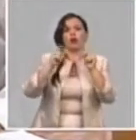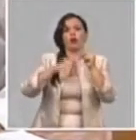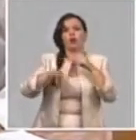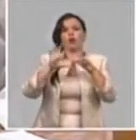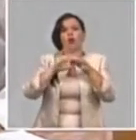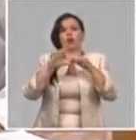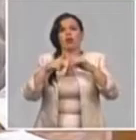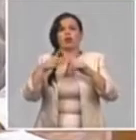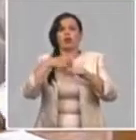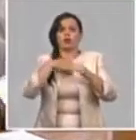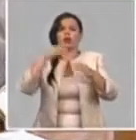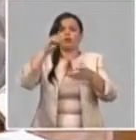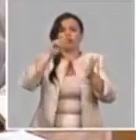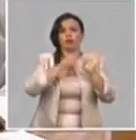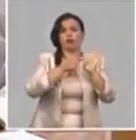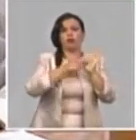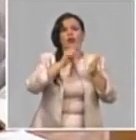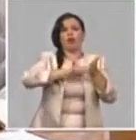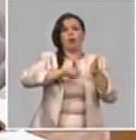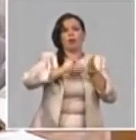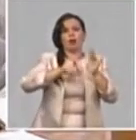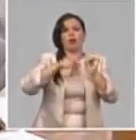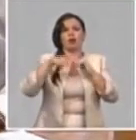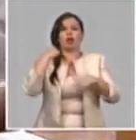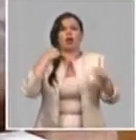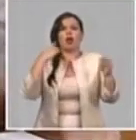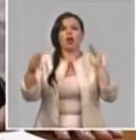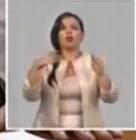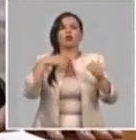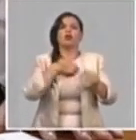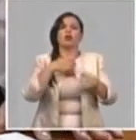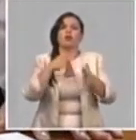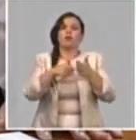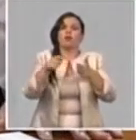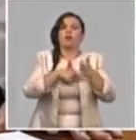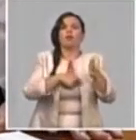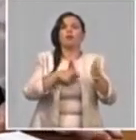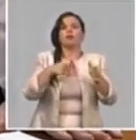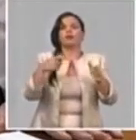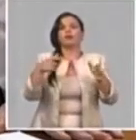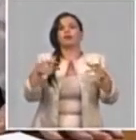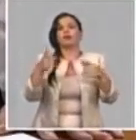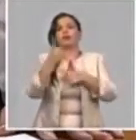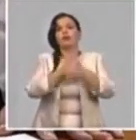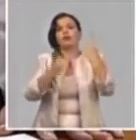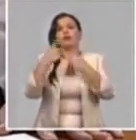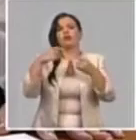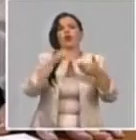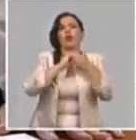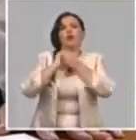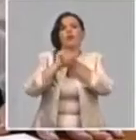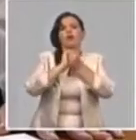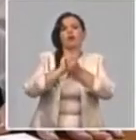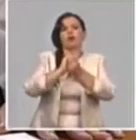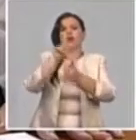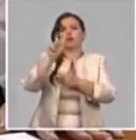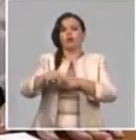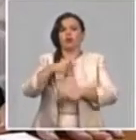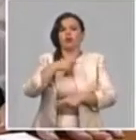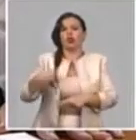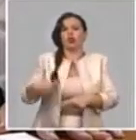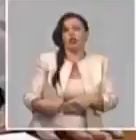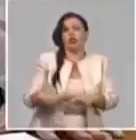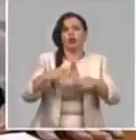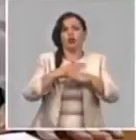que está en el plan de extranjeros que tiene prevista también la participación de un grupo de compañeros extranjeros chinos en